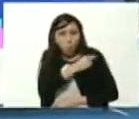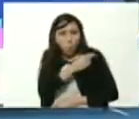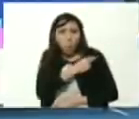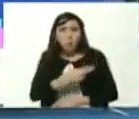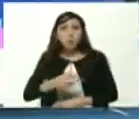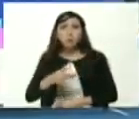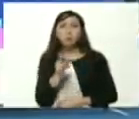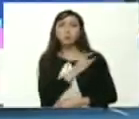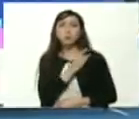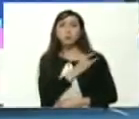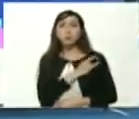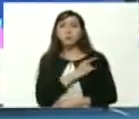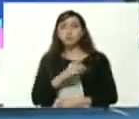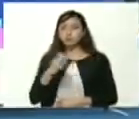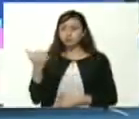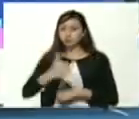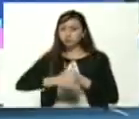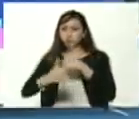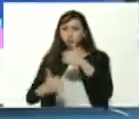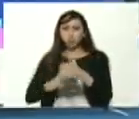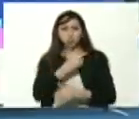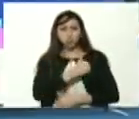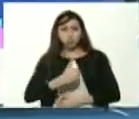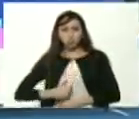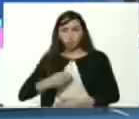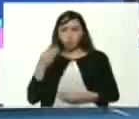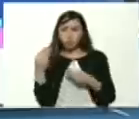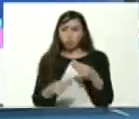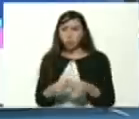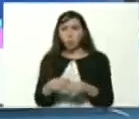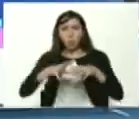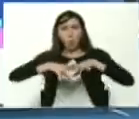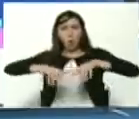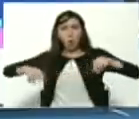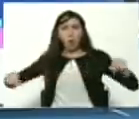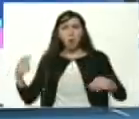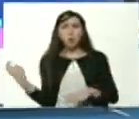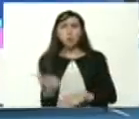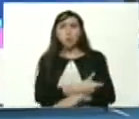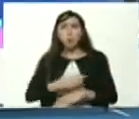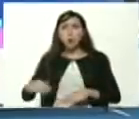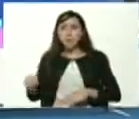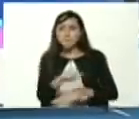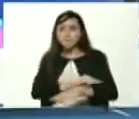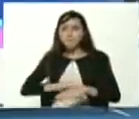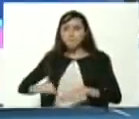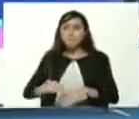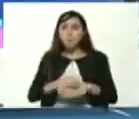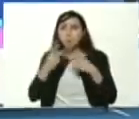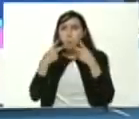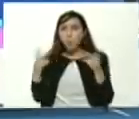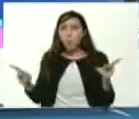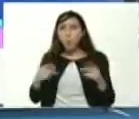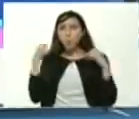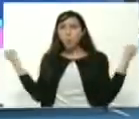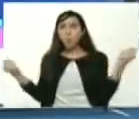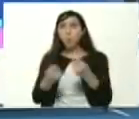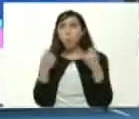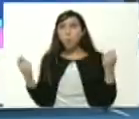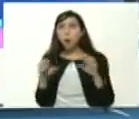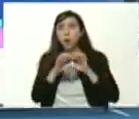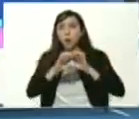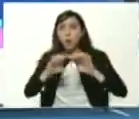igualmente, bueno, el vicepresidente del área social y territorial de gobierno ministro del Poder Popular para la Educación Eduardo